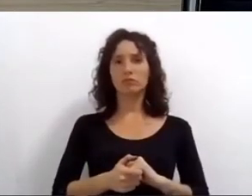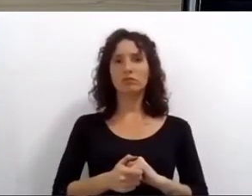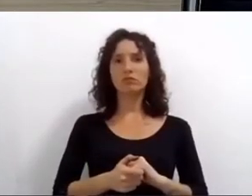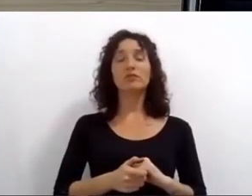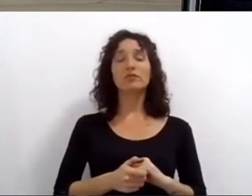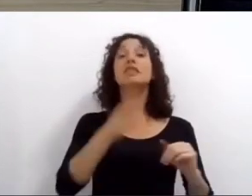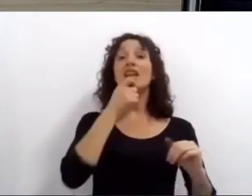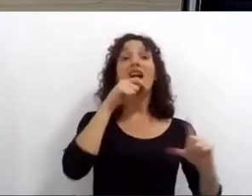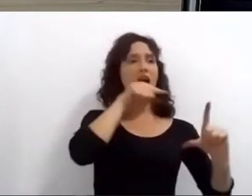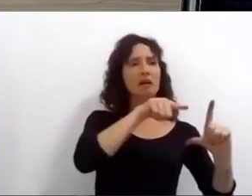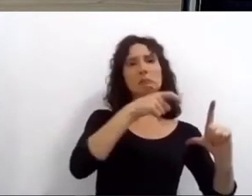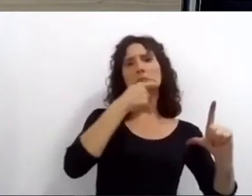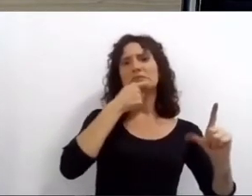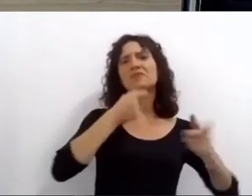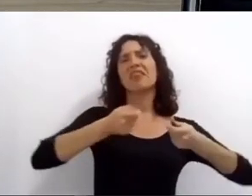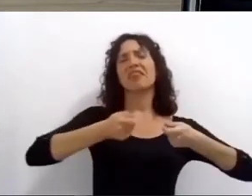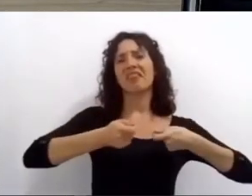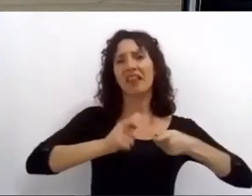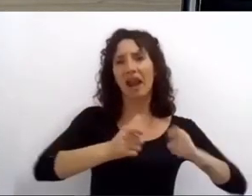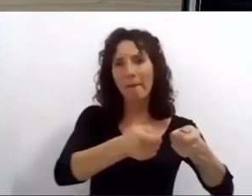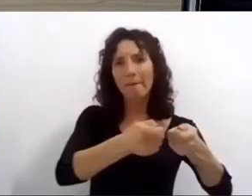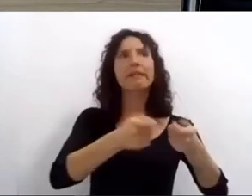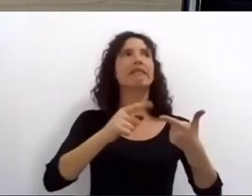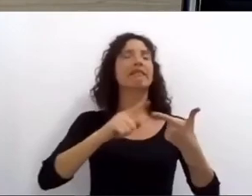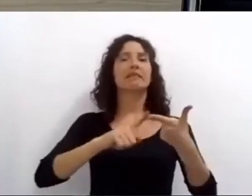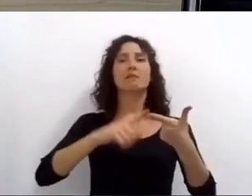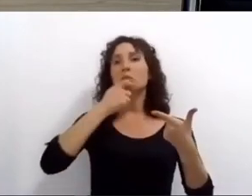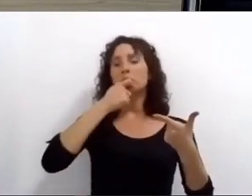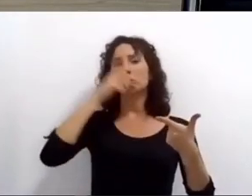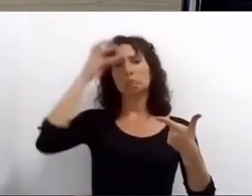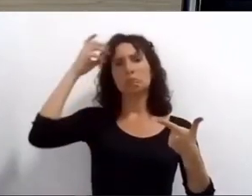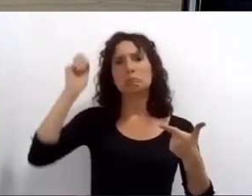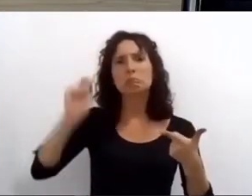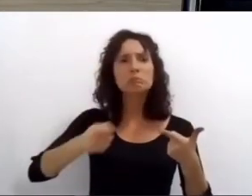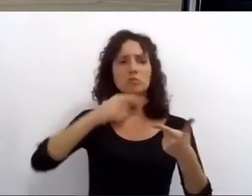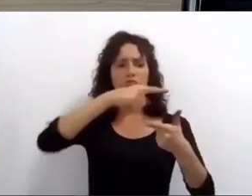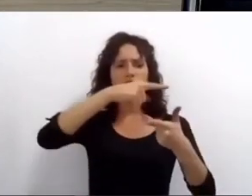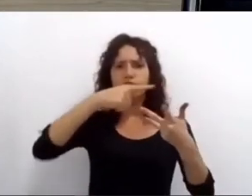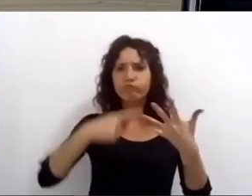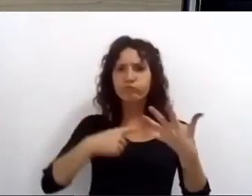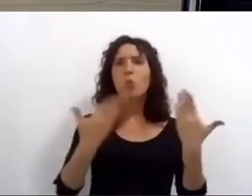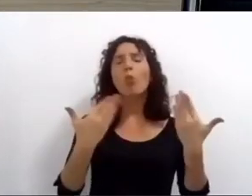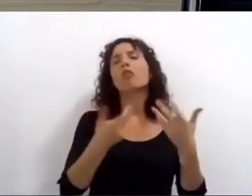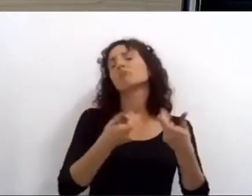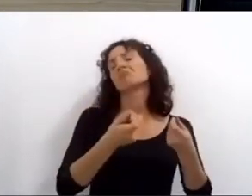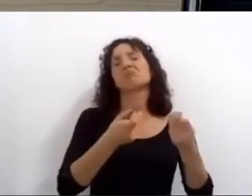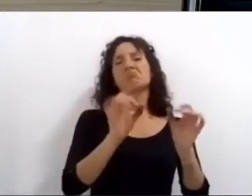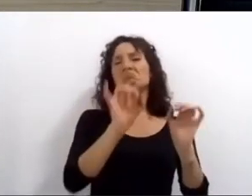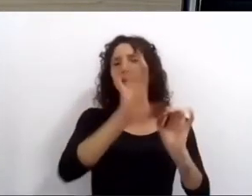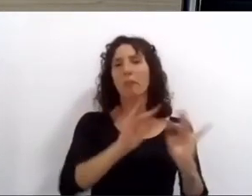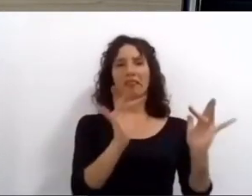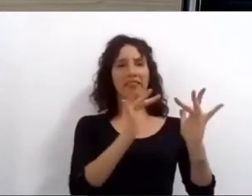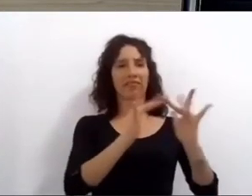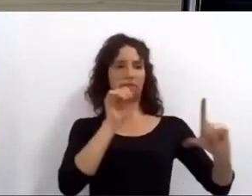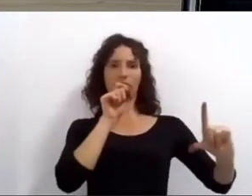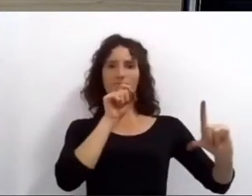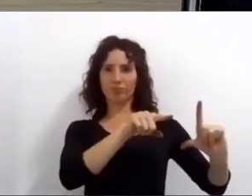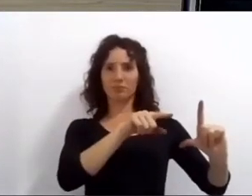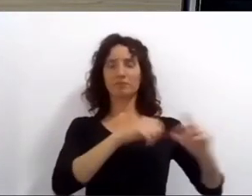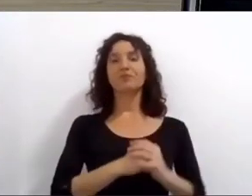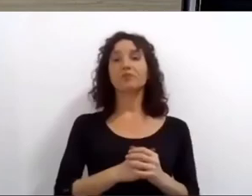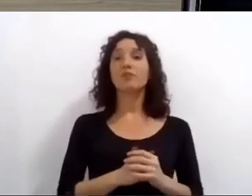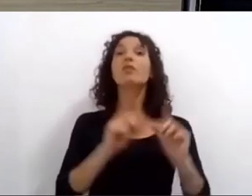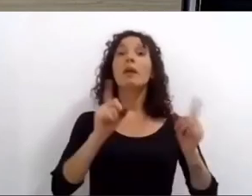ampliada de trámites y gestiones incluyendo el juzgamiento virtual además para que la comunicación sea más cercana